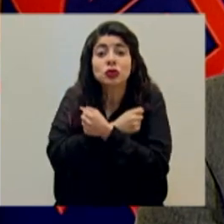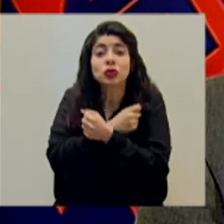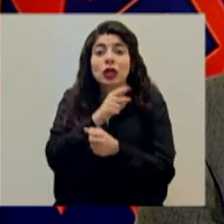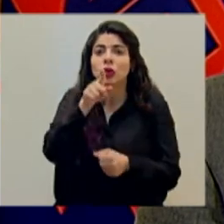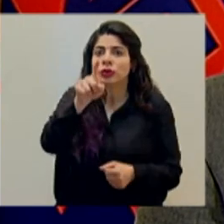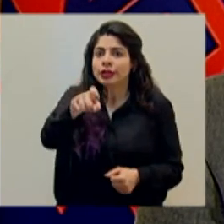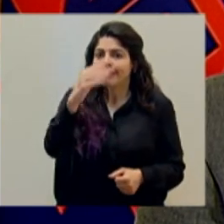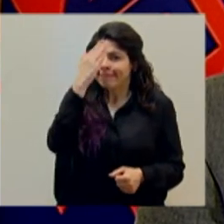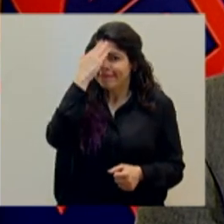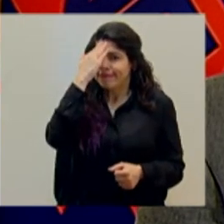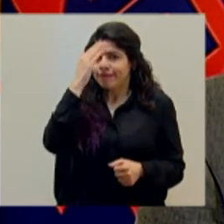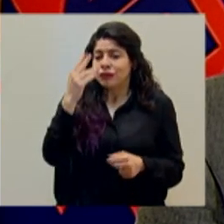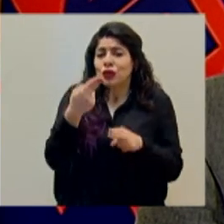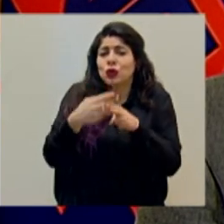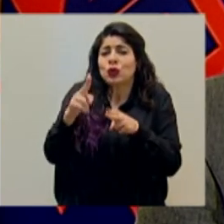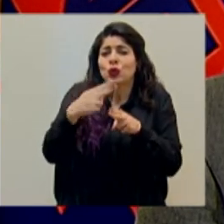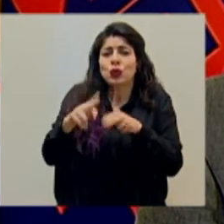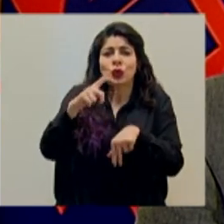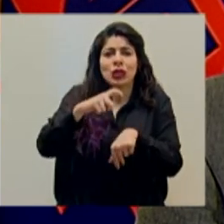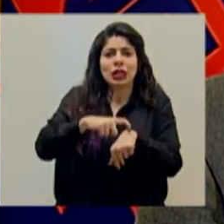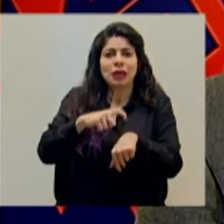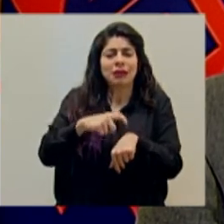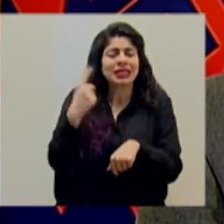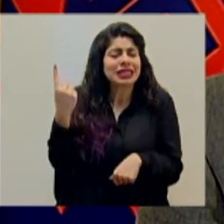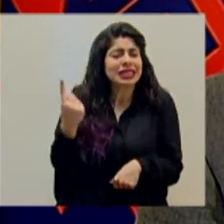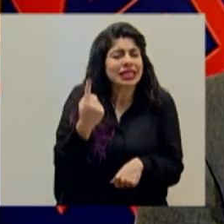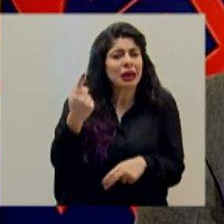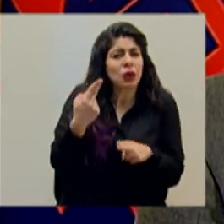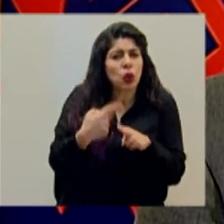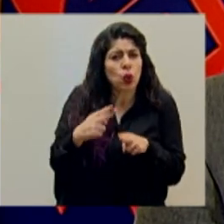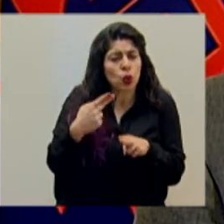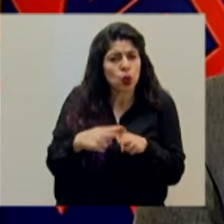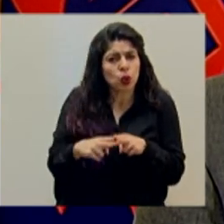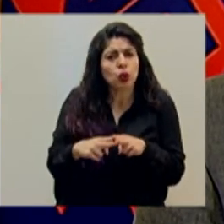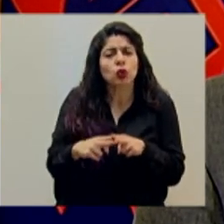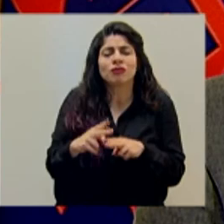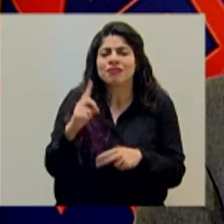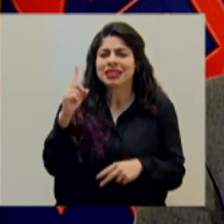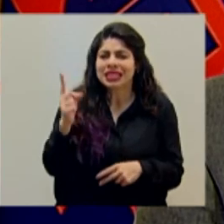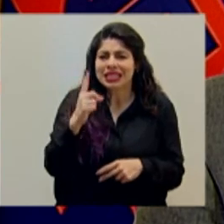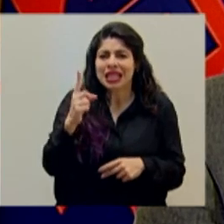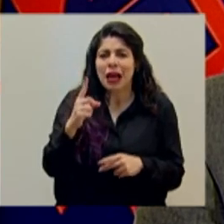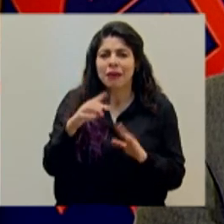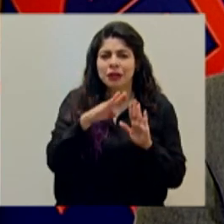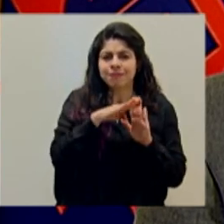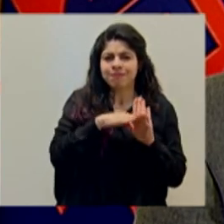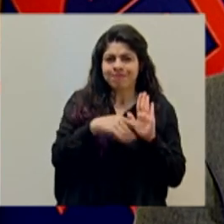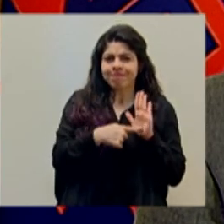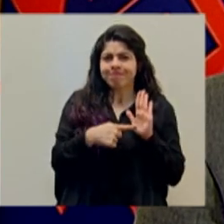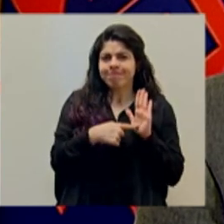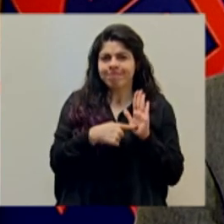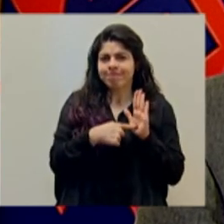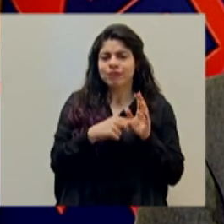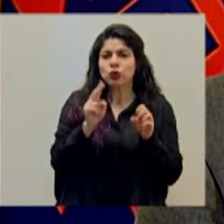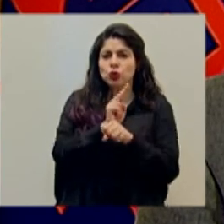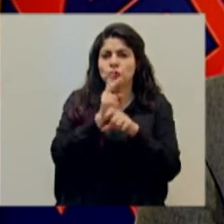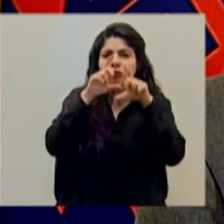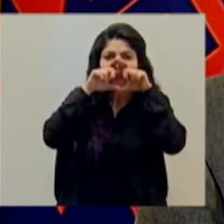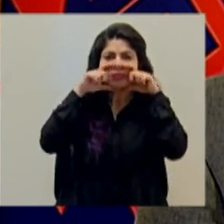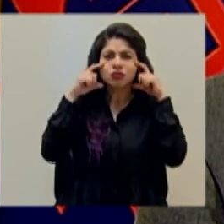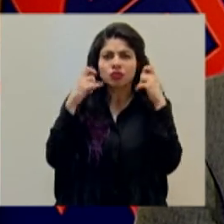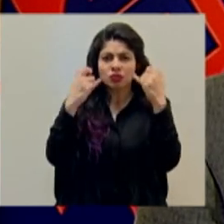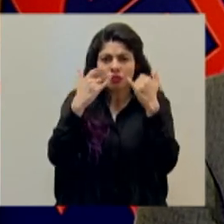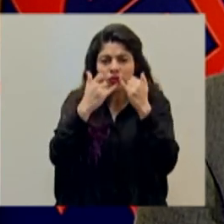tomen en cuenta permanecer tiempos cortos, siempre manteniendo las medidas de uso de mascarilla,